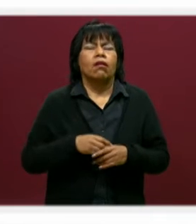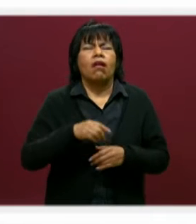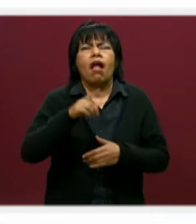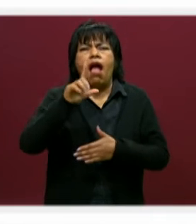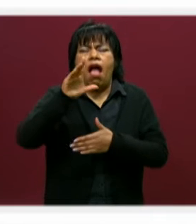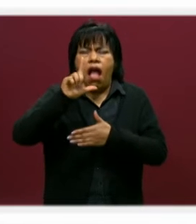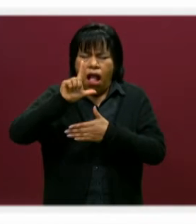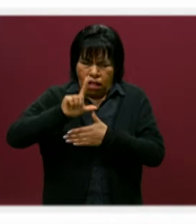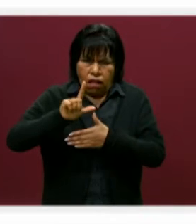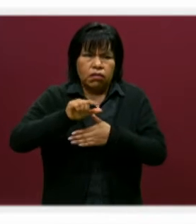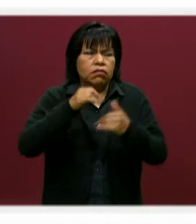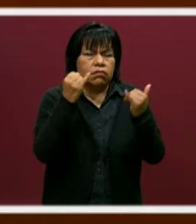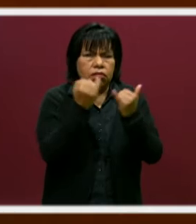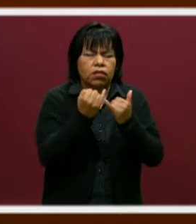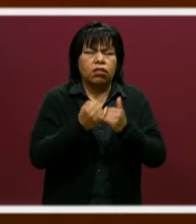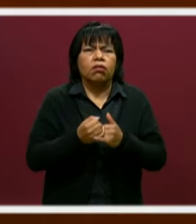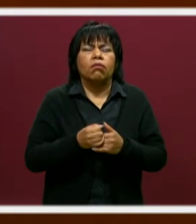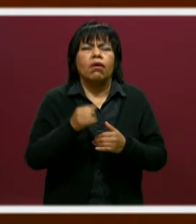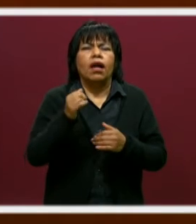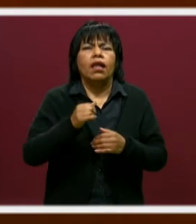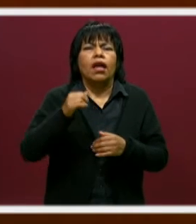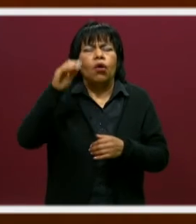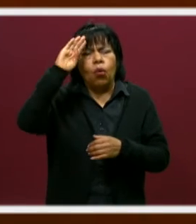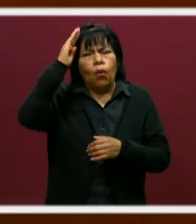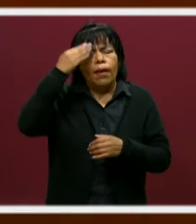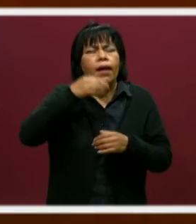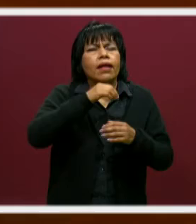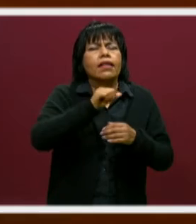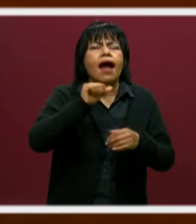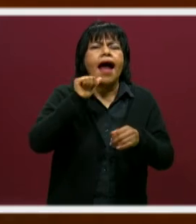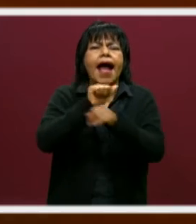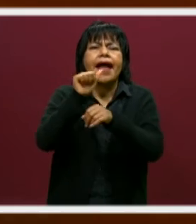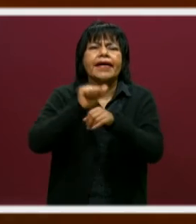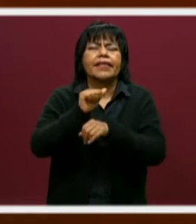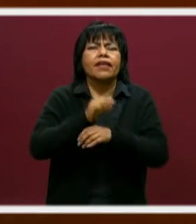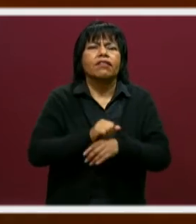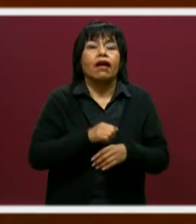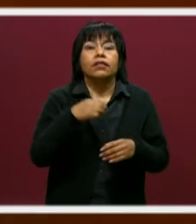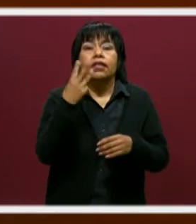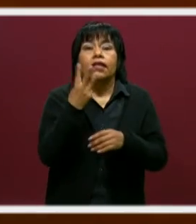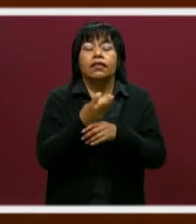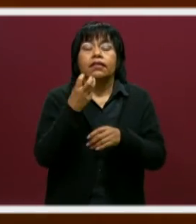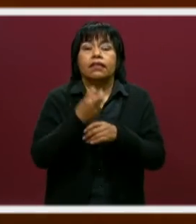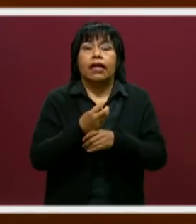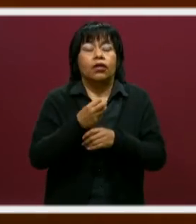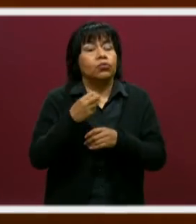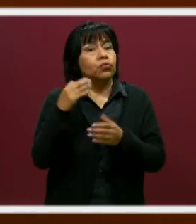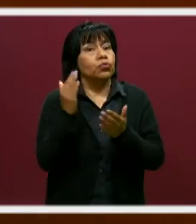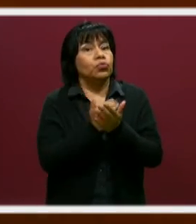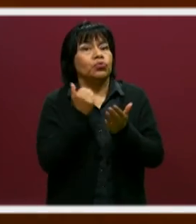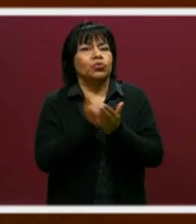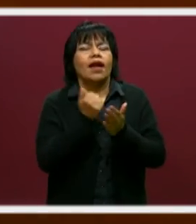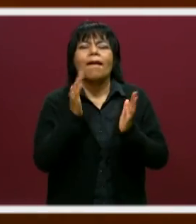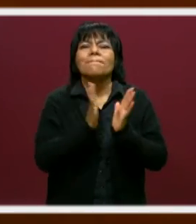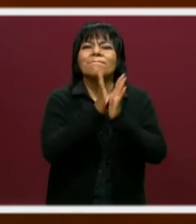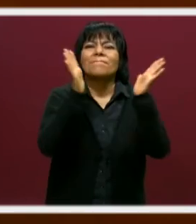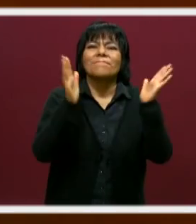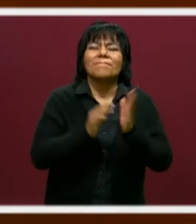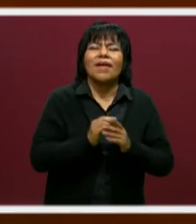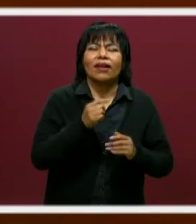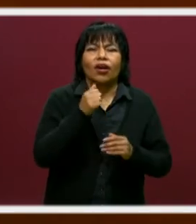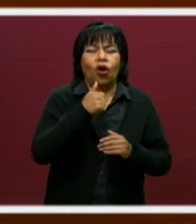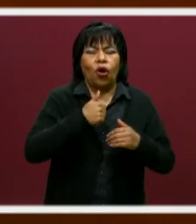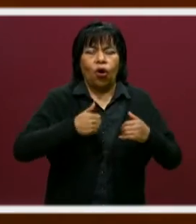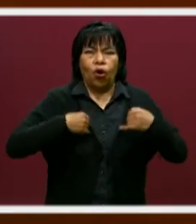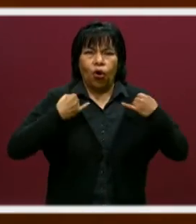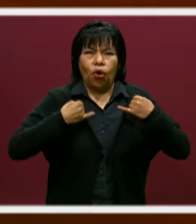-latinoamericanos, han estado en La Habana, Cuba, han estado en Argentina, donde obtuvieron un tercer lugar, bueno, participando con chicos también